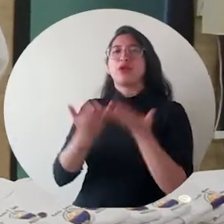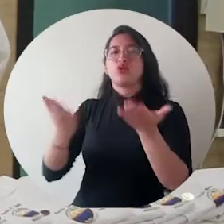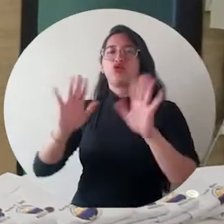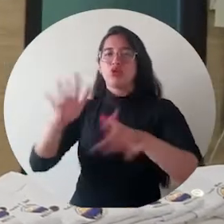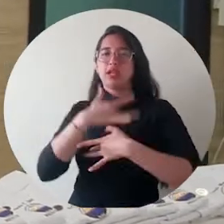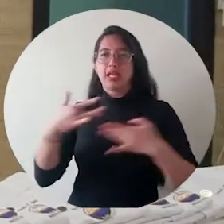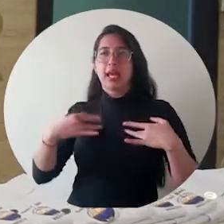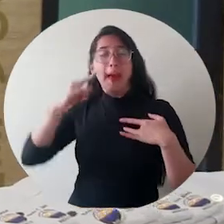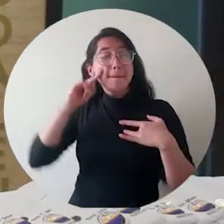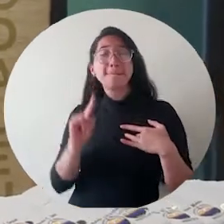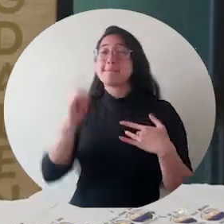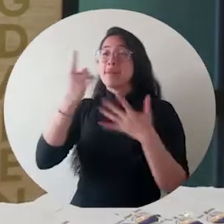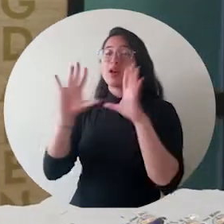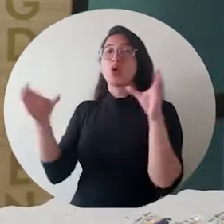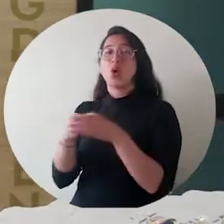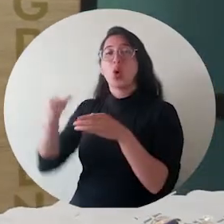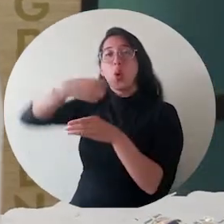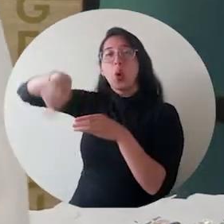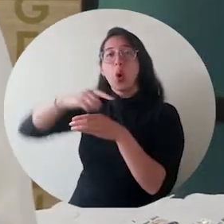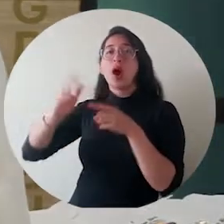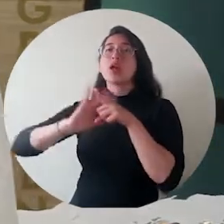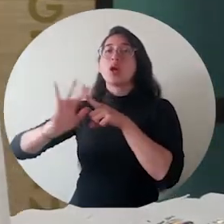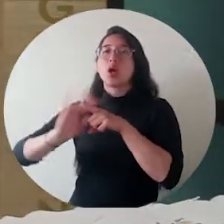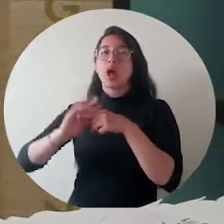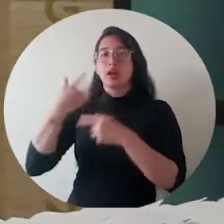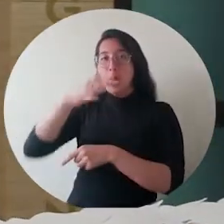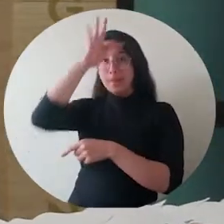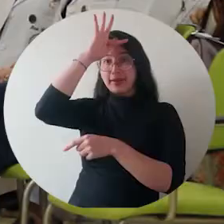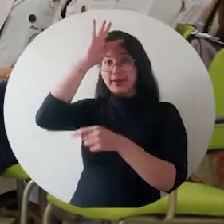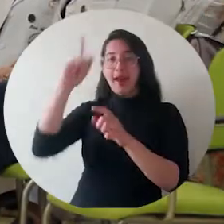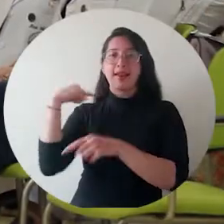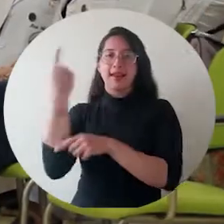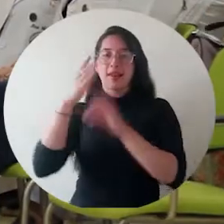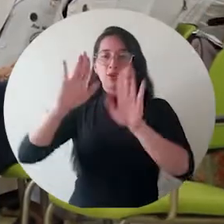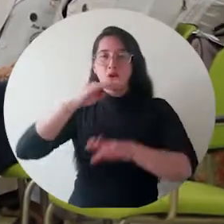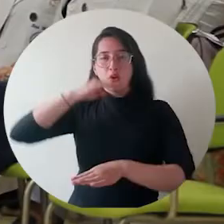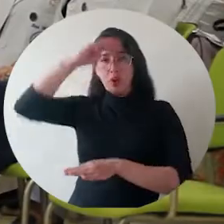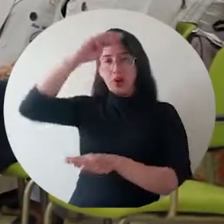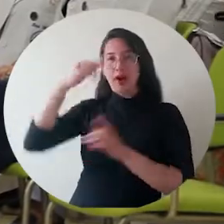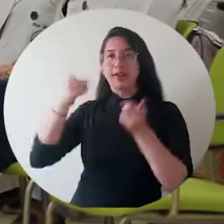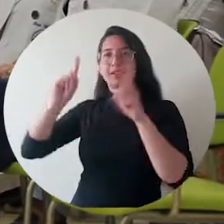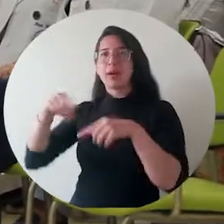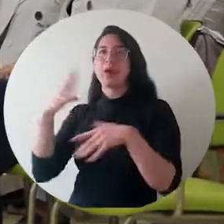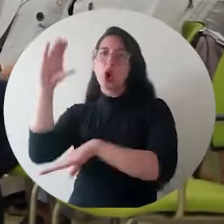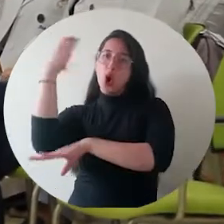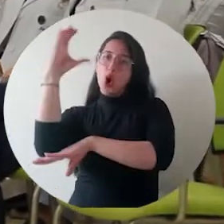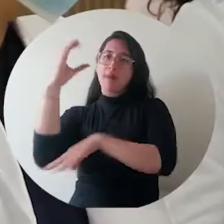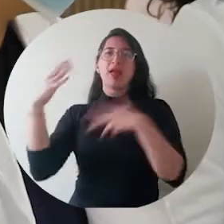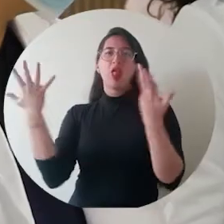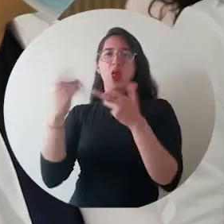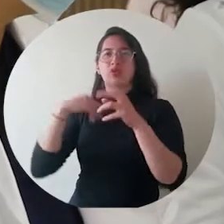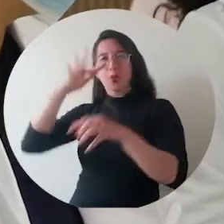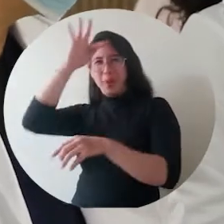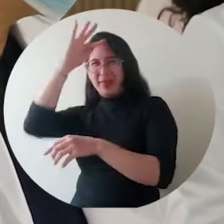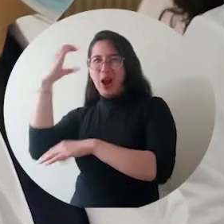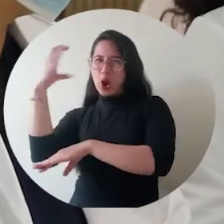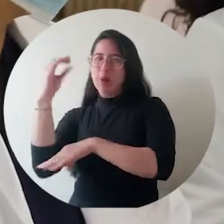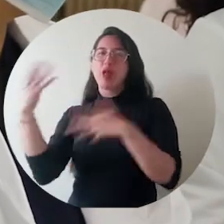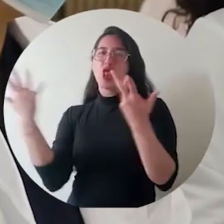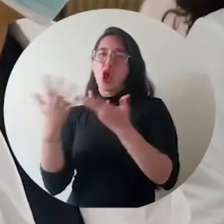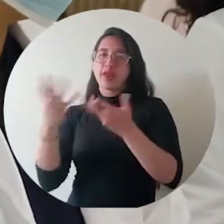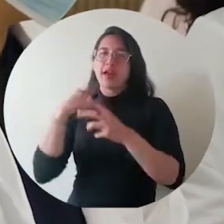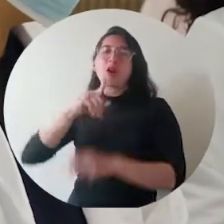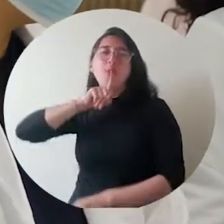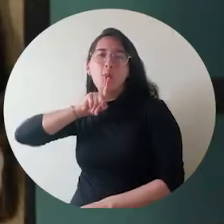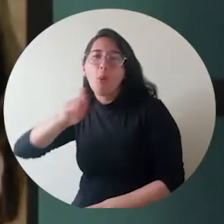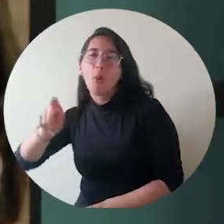Salud en Colombia y es la primera cohorte con practicantes en el Hospital General de Medellín y la Fundación Cardiovascular de Colombia en Bucaramanga.